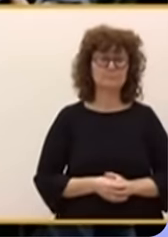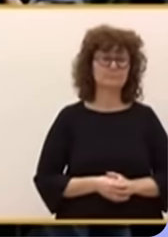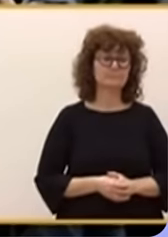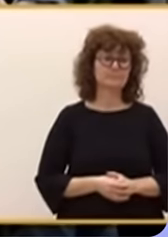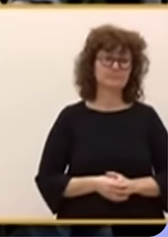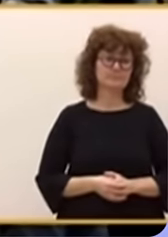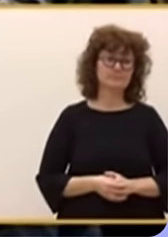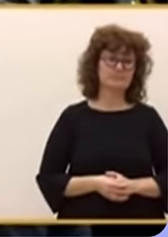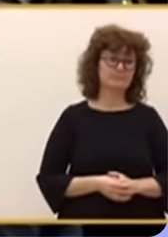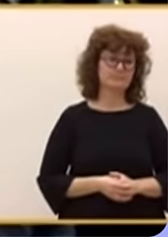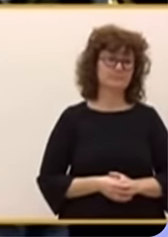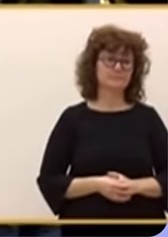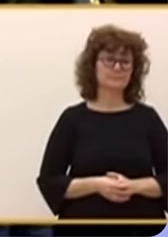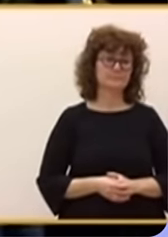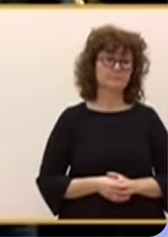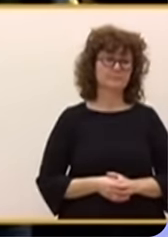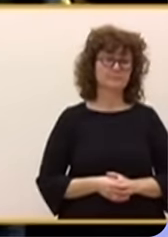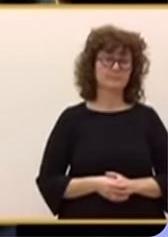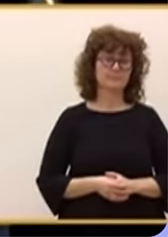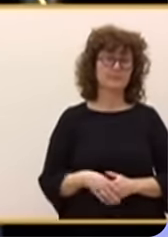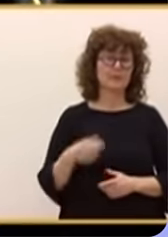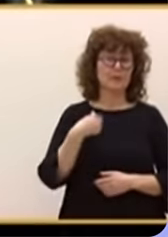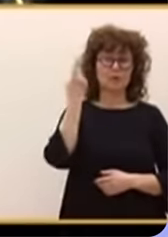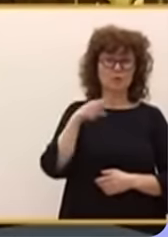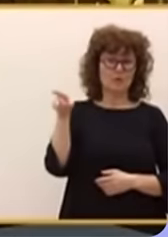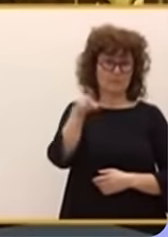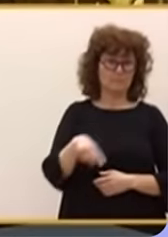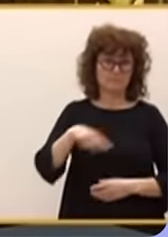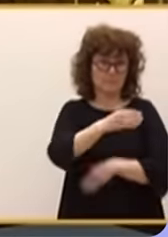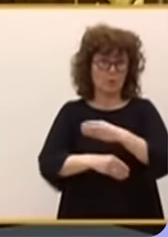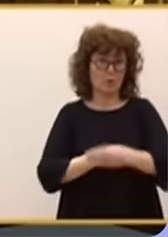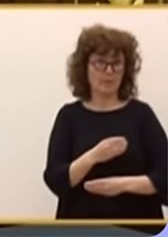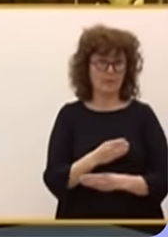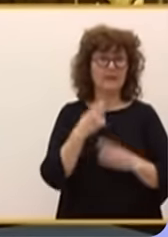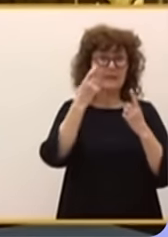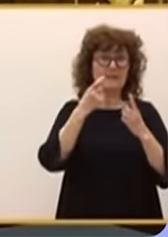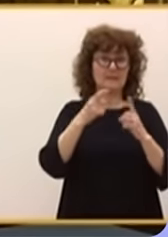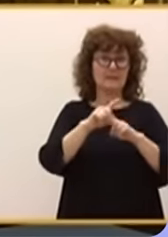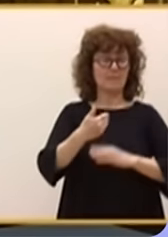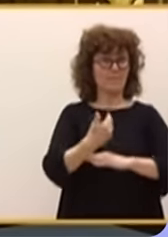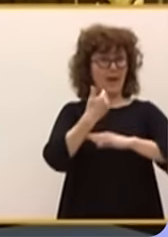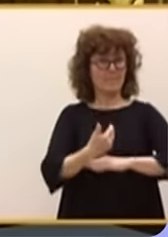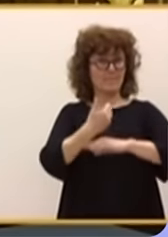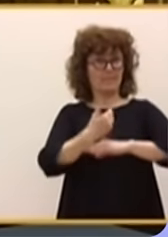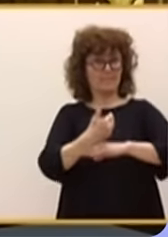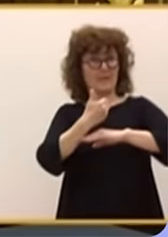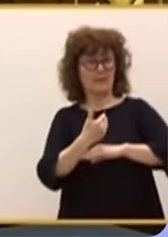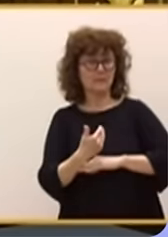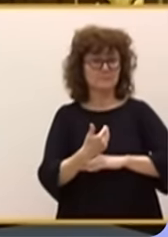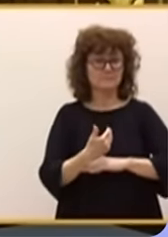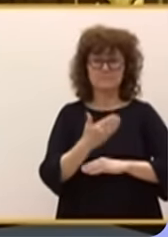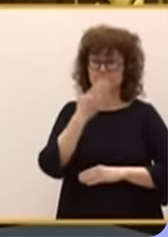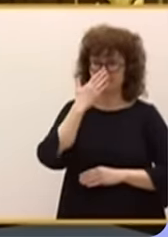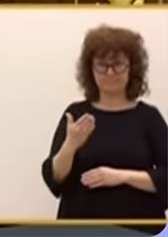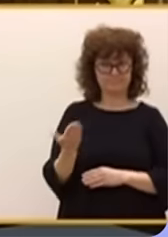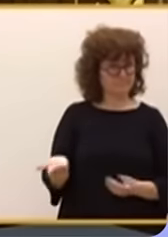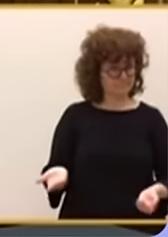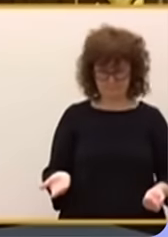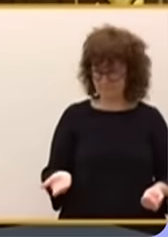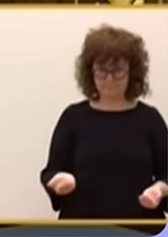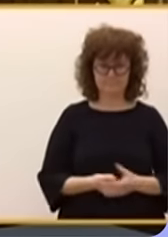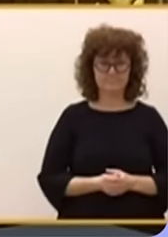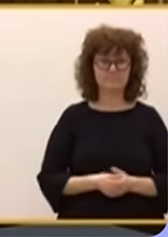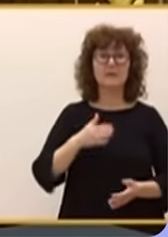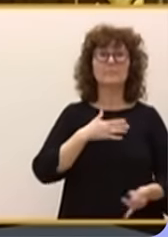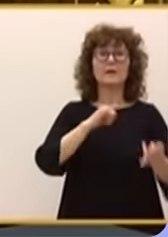Insisto. Sé por qué lo hacen. Sé por qué lo hacen. Para tratar de quebrarme. Pero ya les digo yo que van listos. Que van listos. Mi